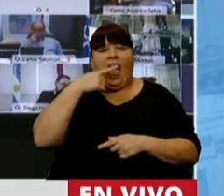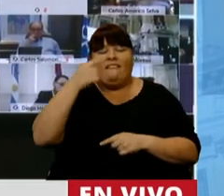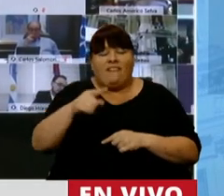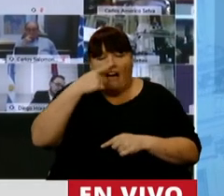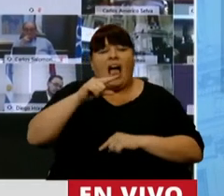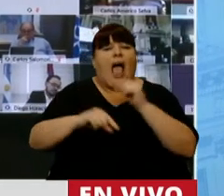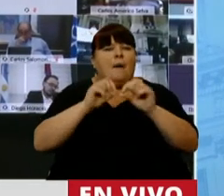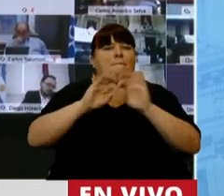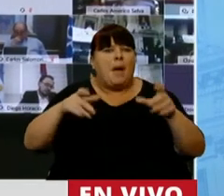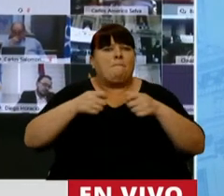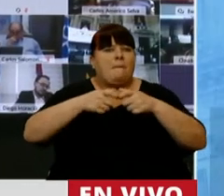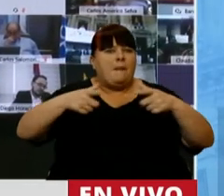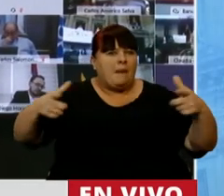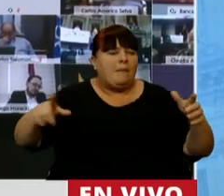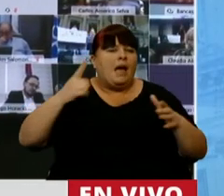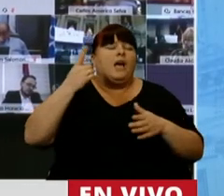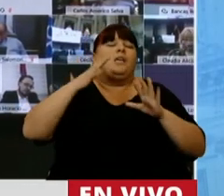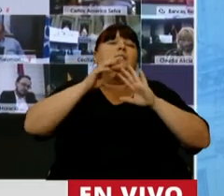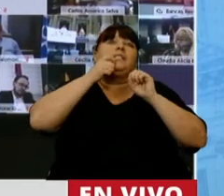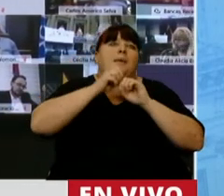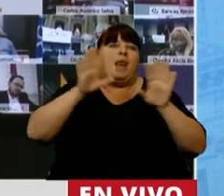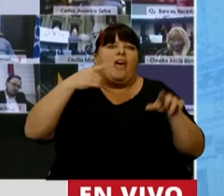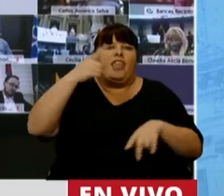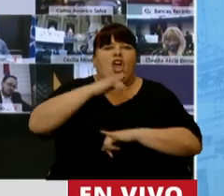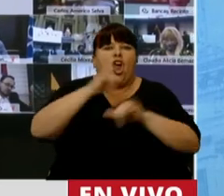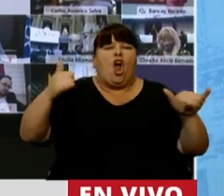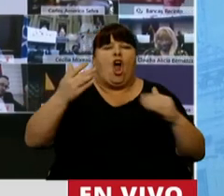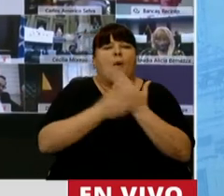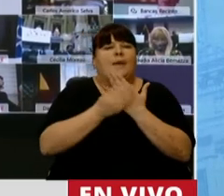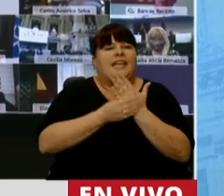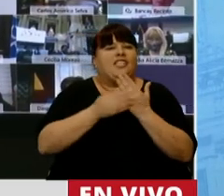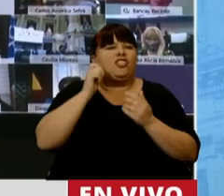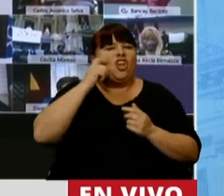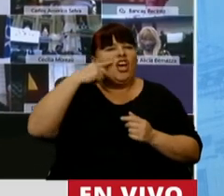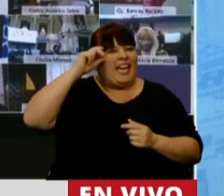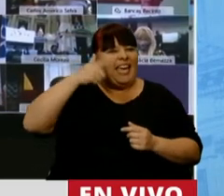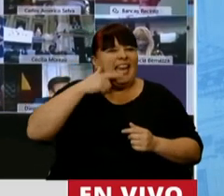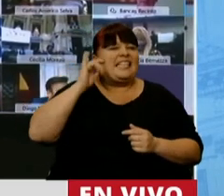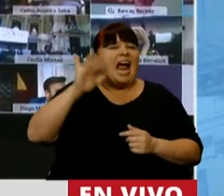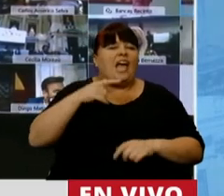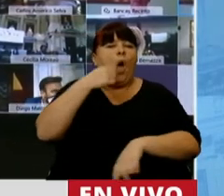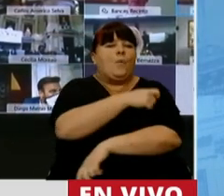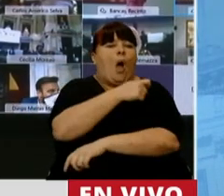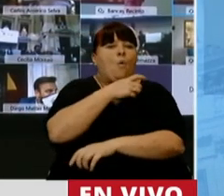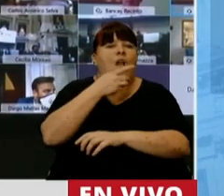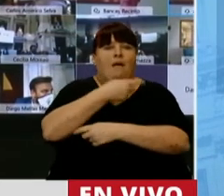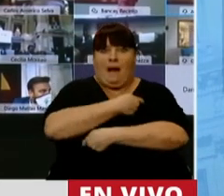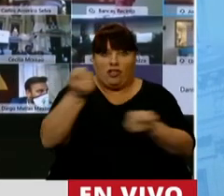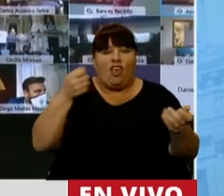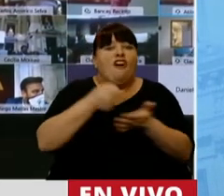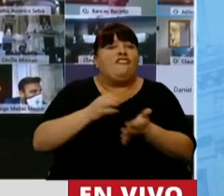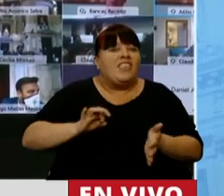agravando. Tenemos más casos y salvo el milagro del anuncio del ministro Inés García de la vacuna para todos a fin de año,